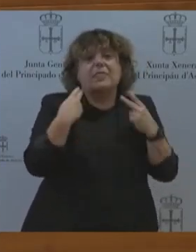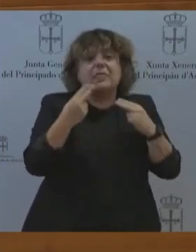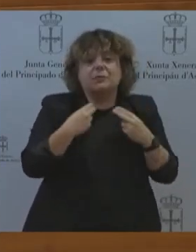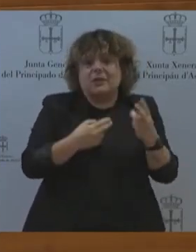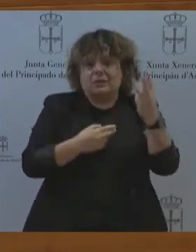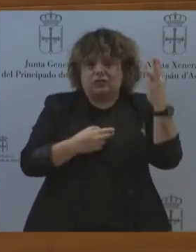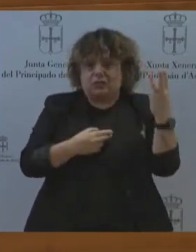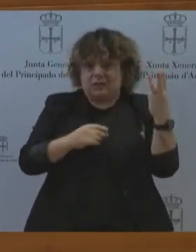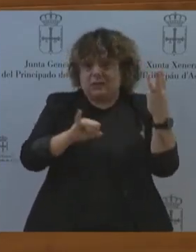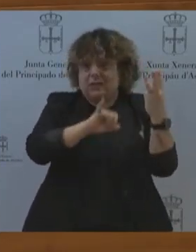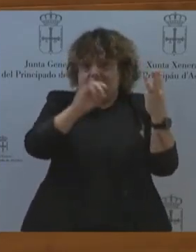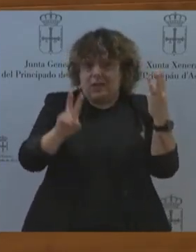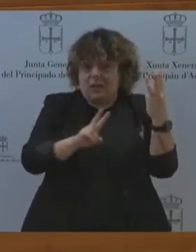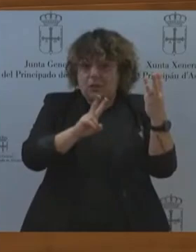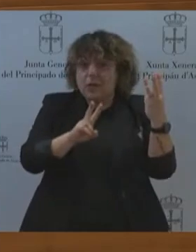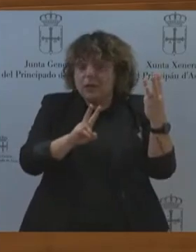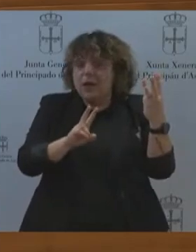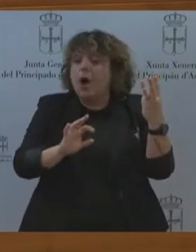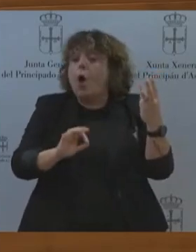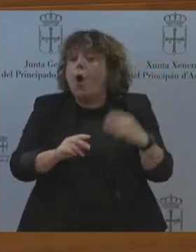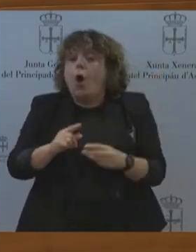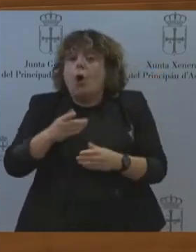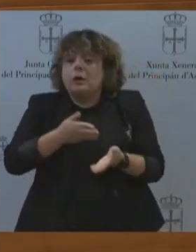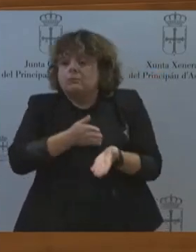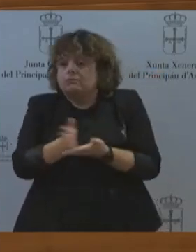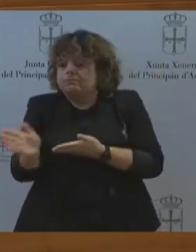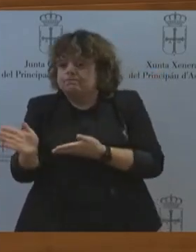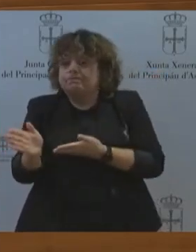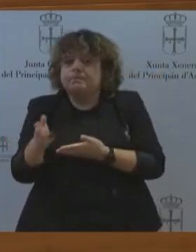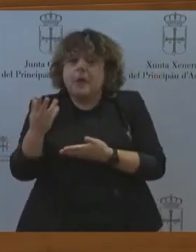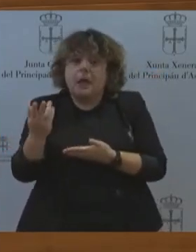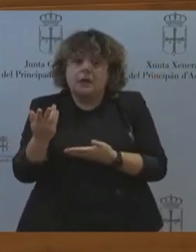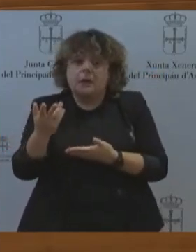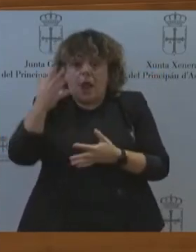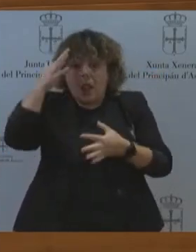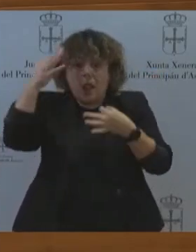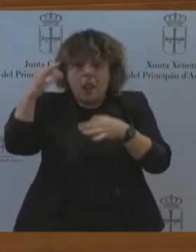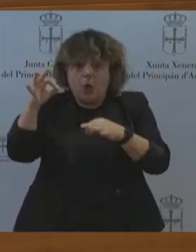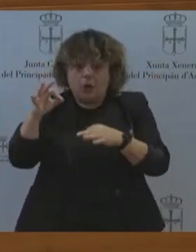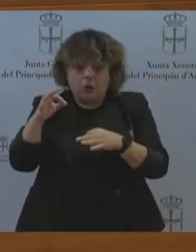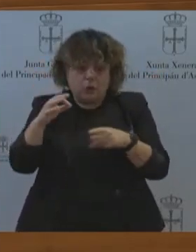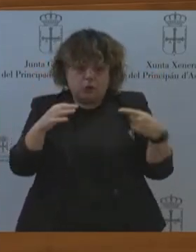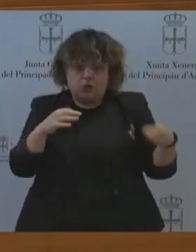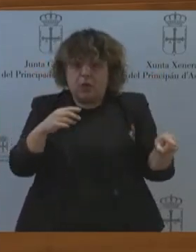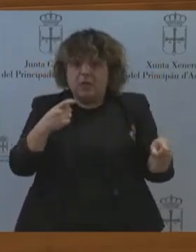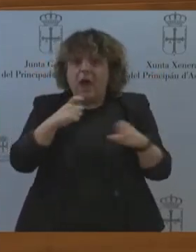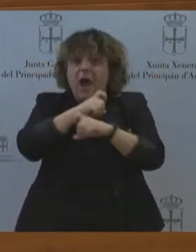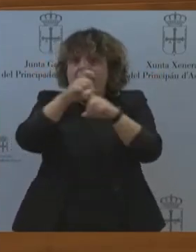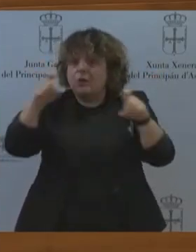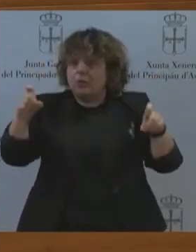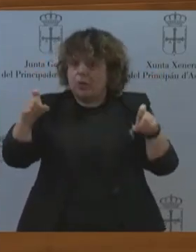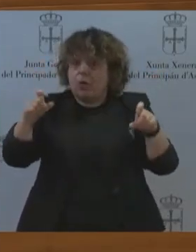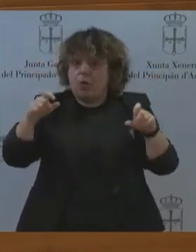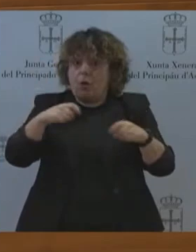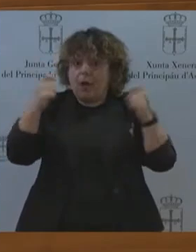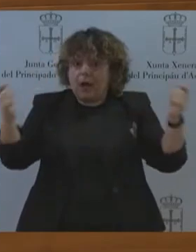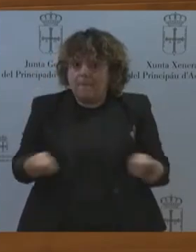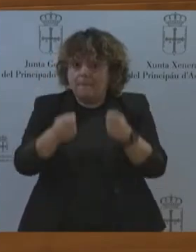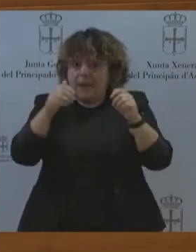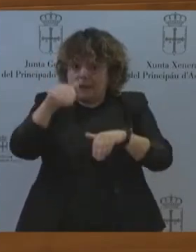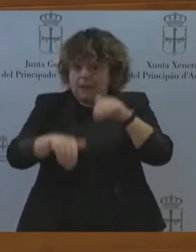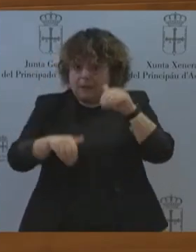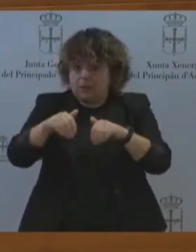ser coherente con lo que usted mismo anunció varias veces en la campaña electoral. Y cito algunos titulares publicados en la prensa asturiana.